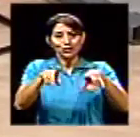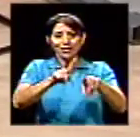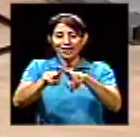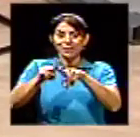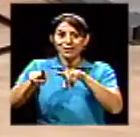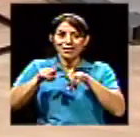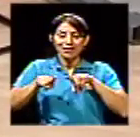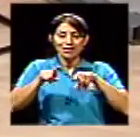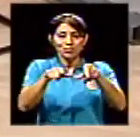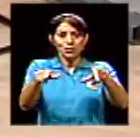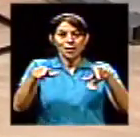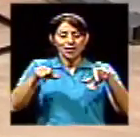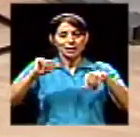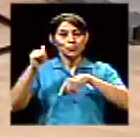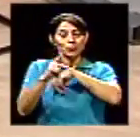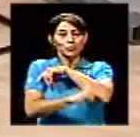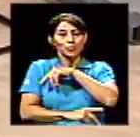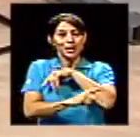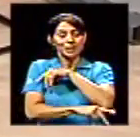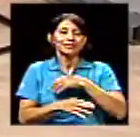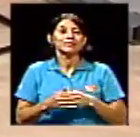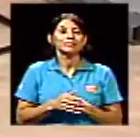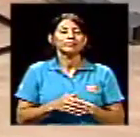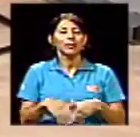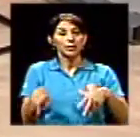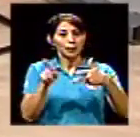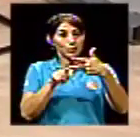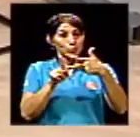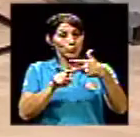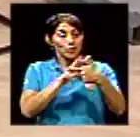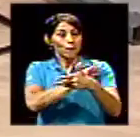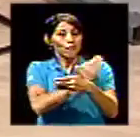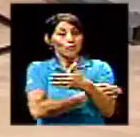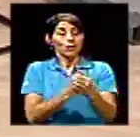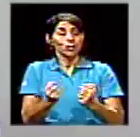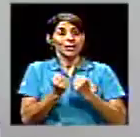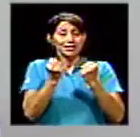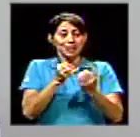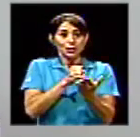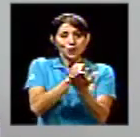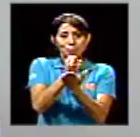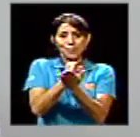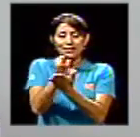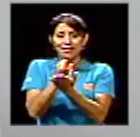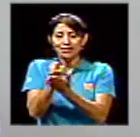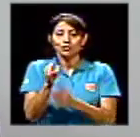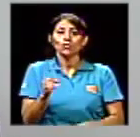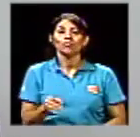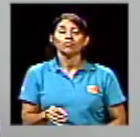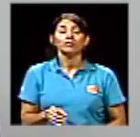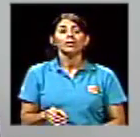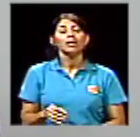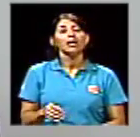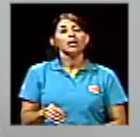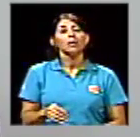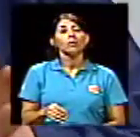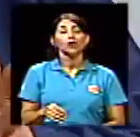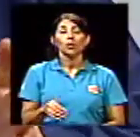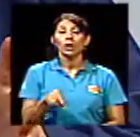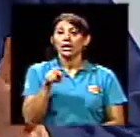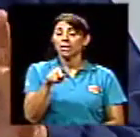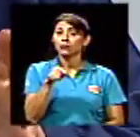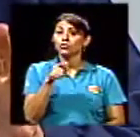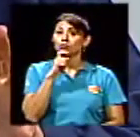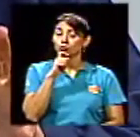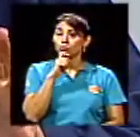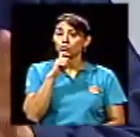científicos en el exterior. Estamos fortaleciendo la investigación. Eso es rudo porque casi todos los tiempos